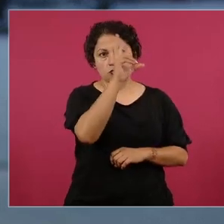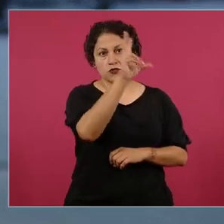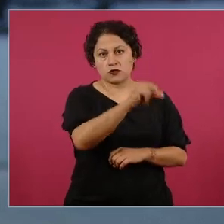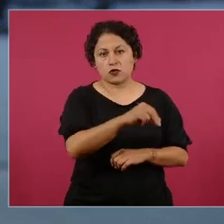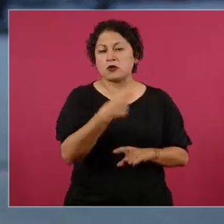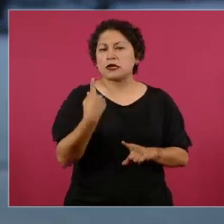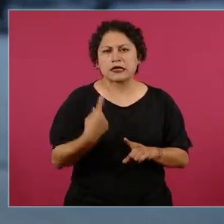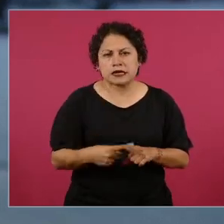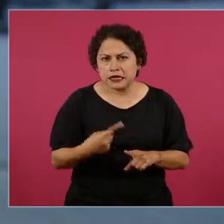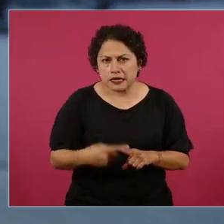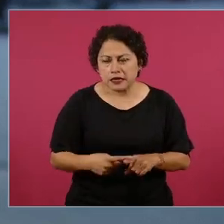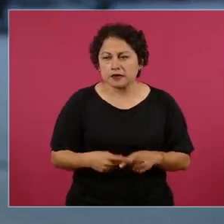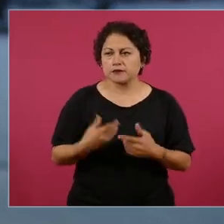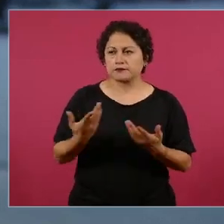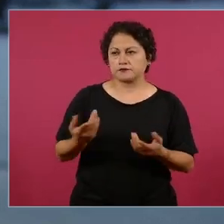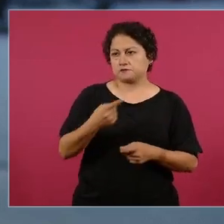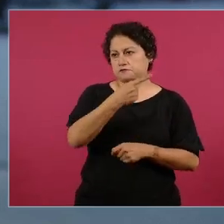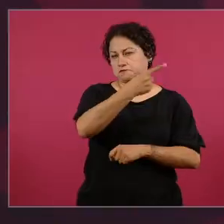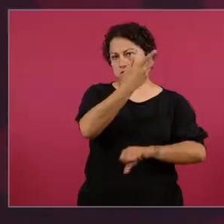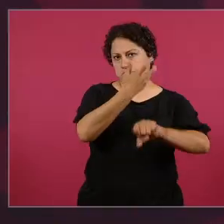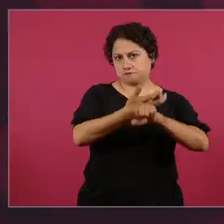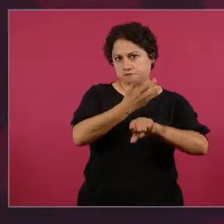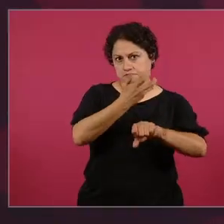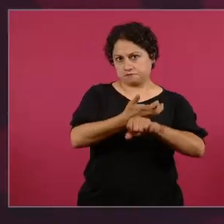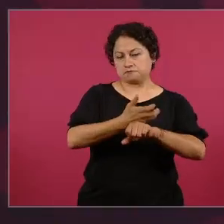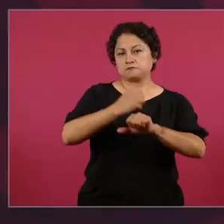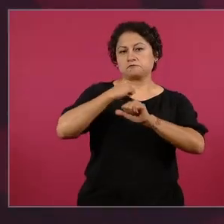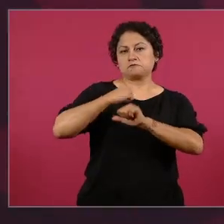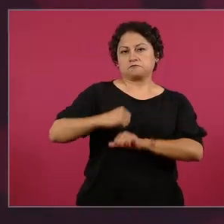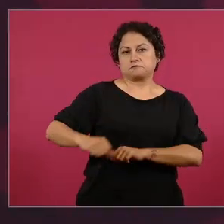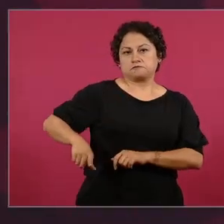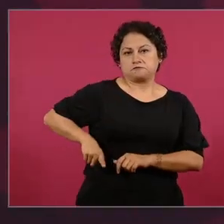del Departamento de Estado entonces sí la carta la hace él